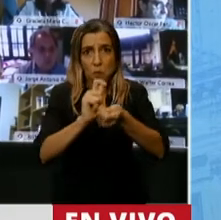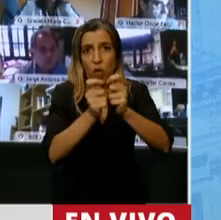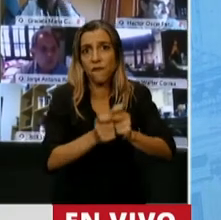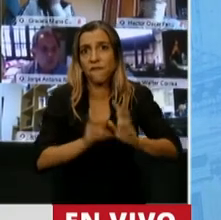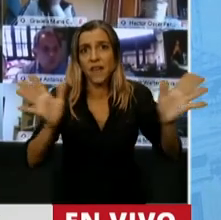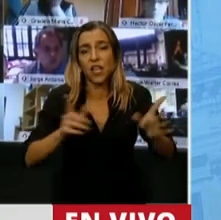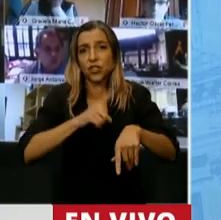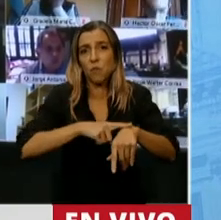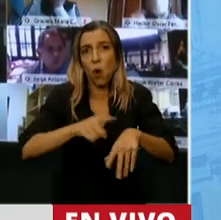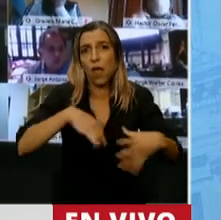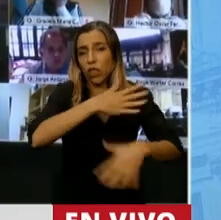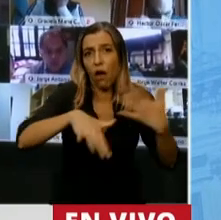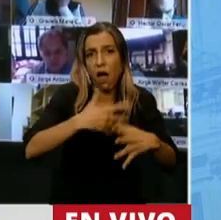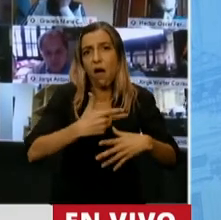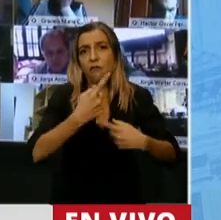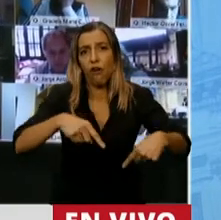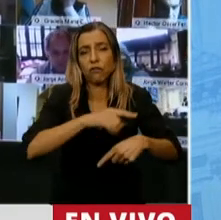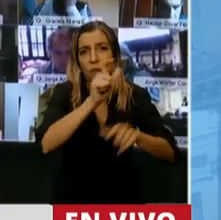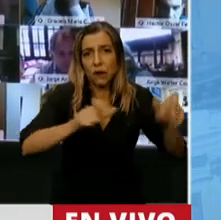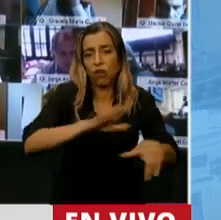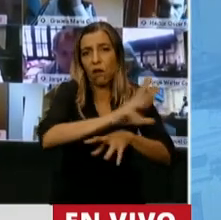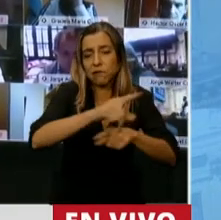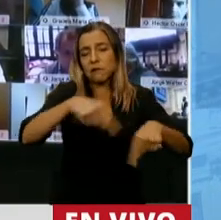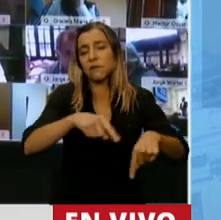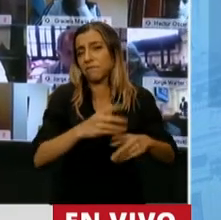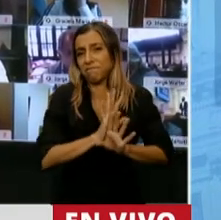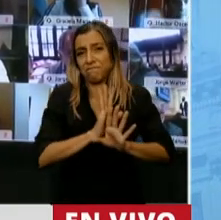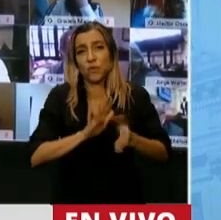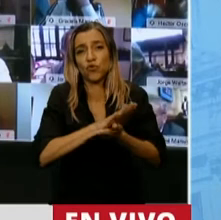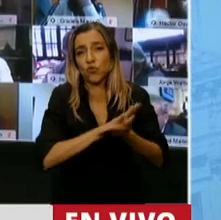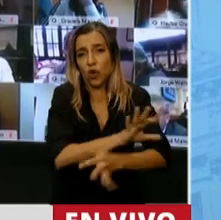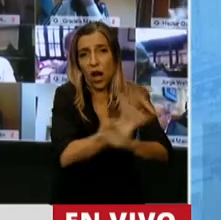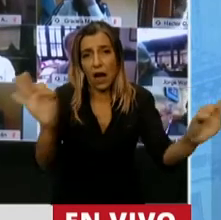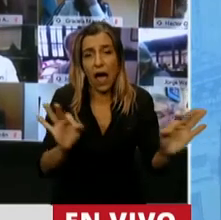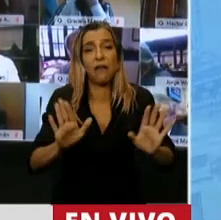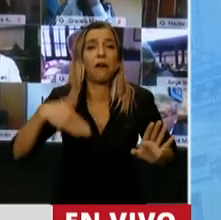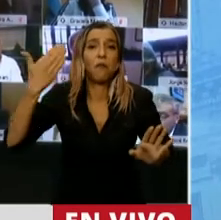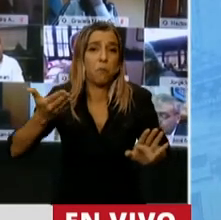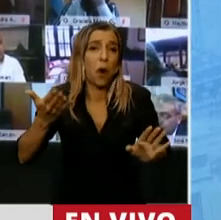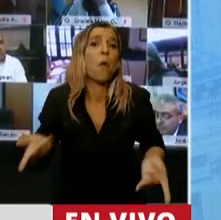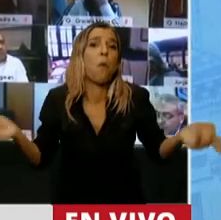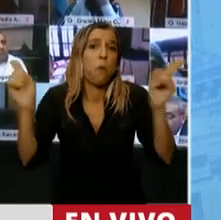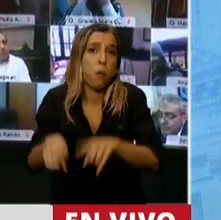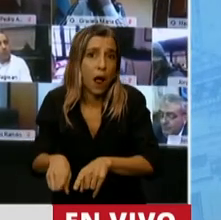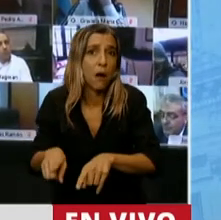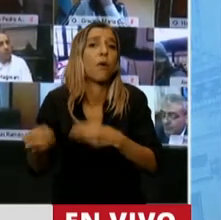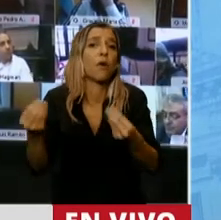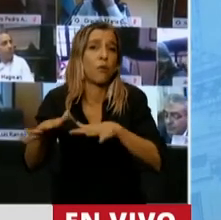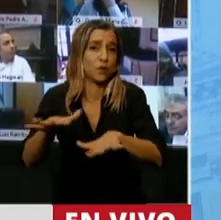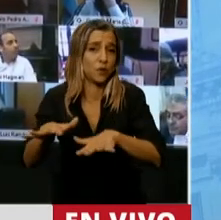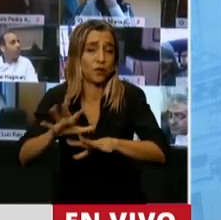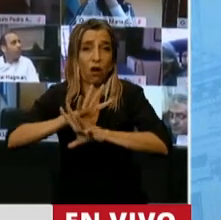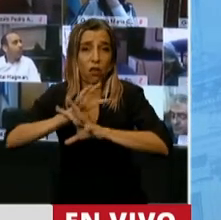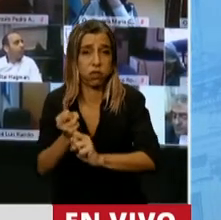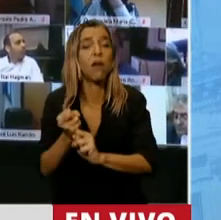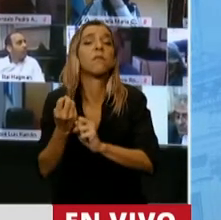saqueos anteriores y se abrió el camino para que vuelvan los saqueadores con el gobierno de Macri. Un gobierno de